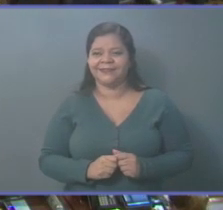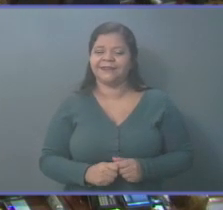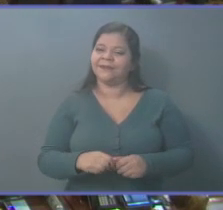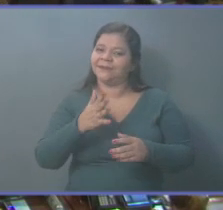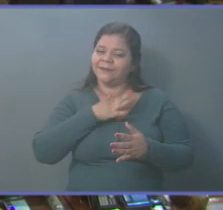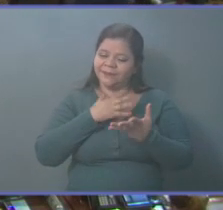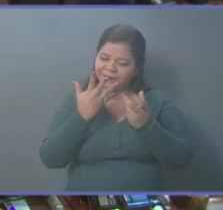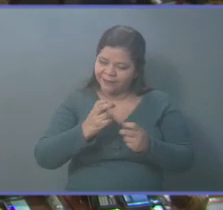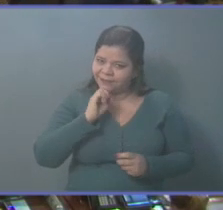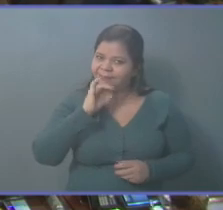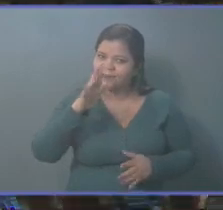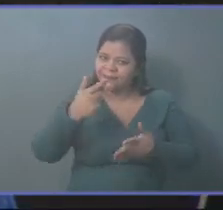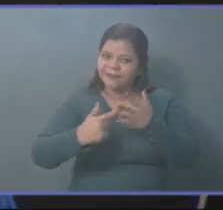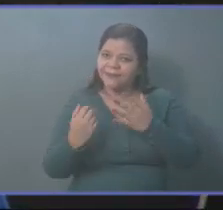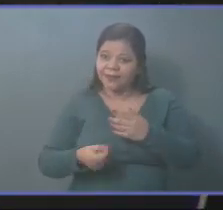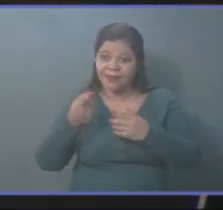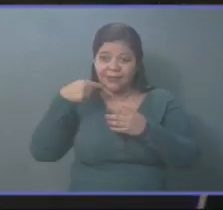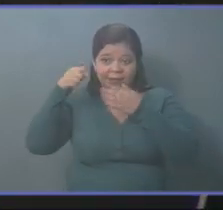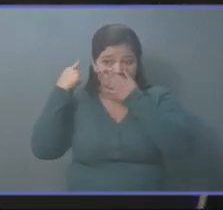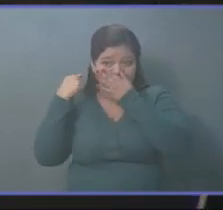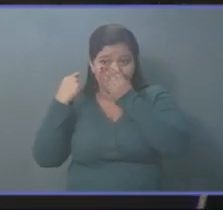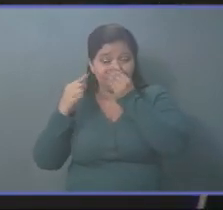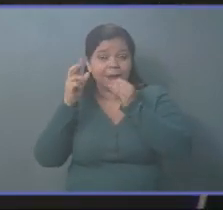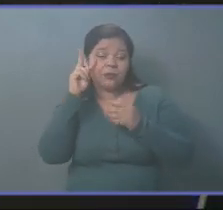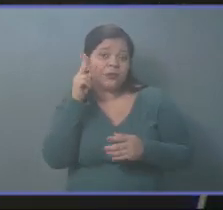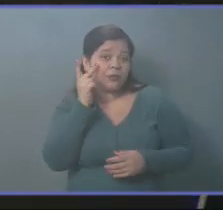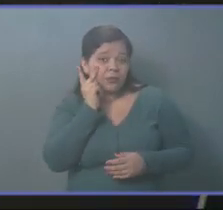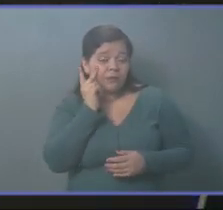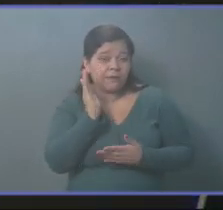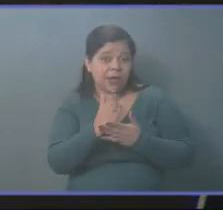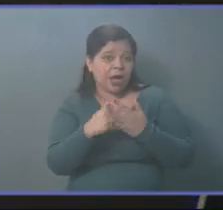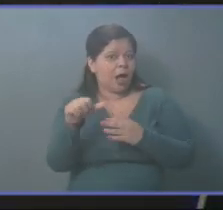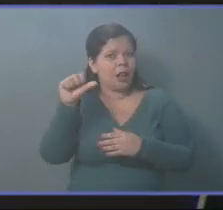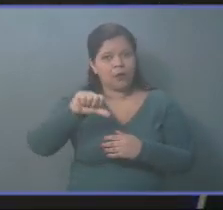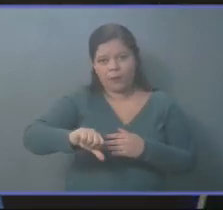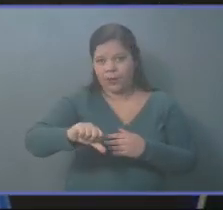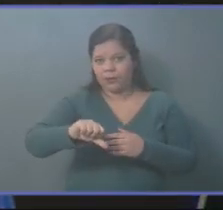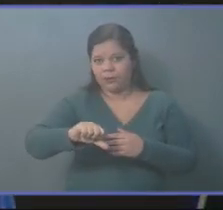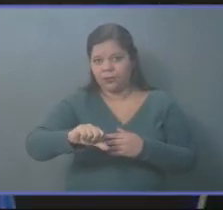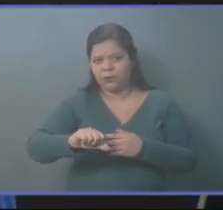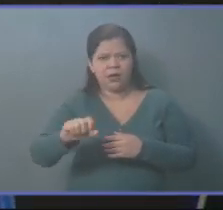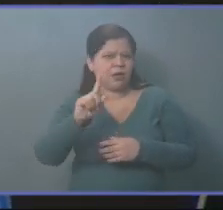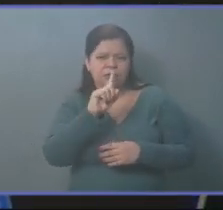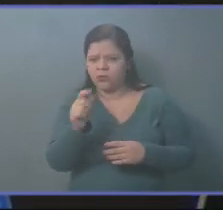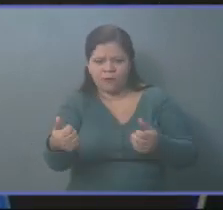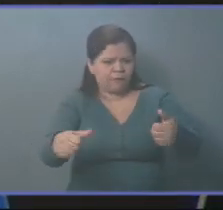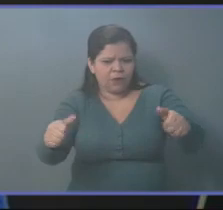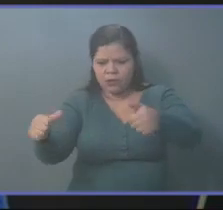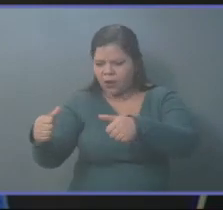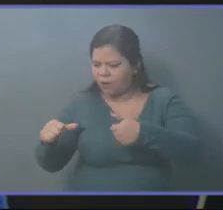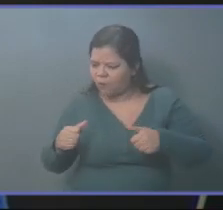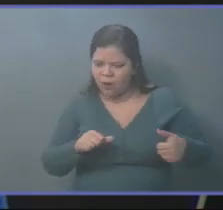La ley que se aprobó el día de ayer no es que esté mal hecha, es que no fue por consenso.